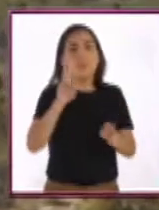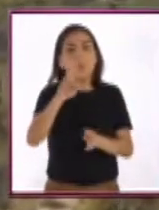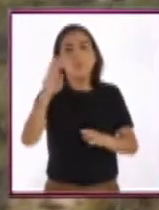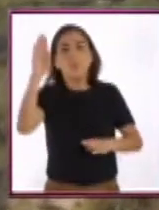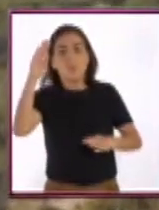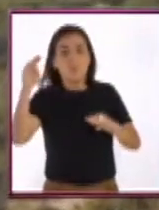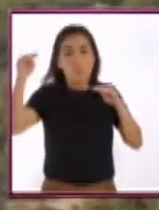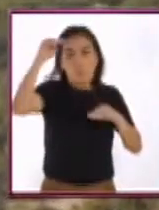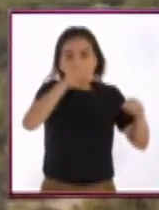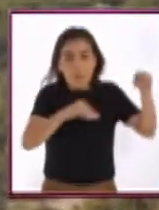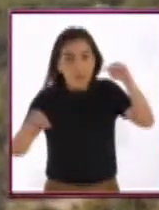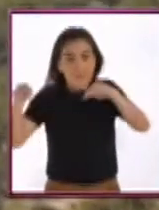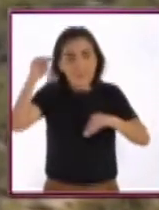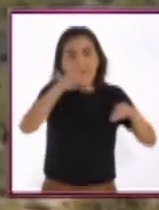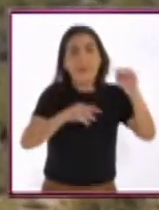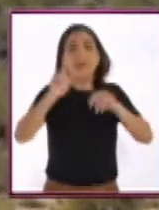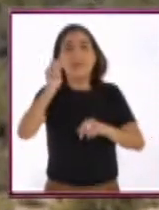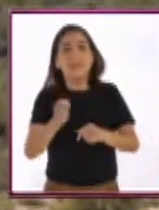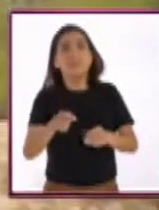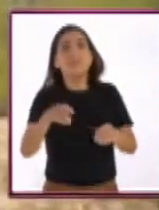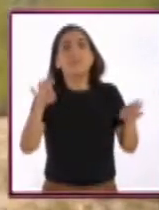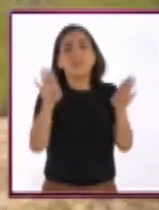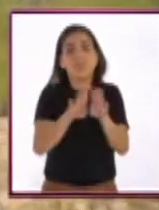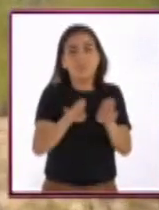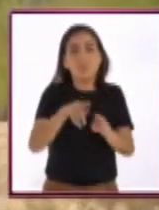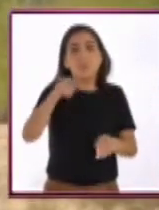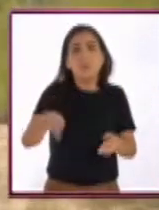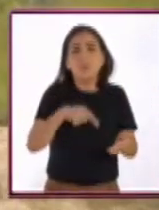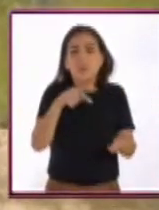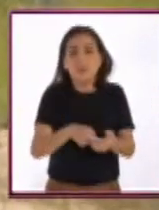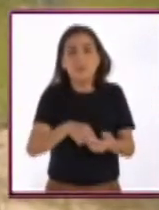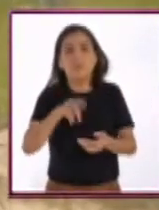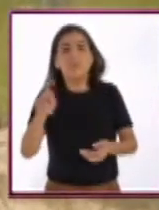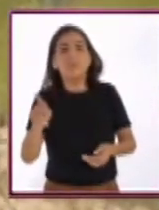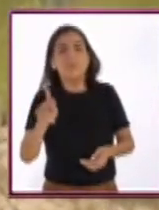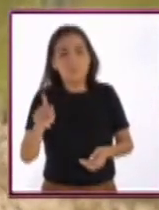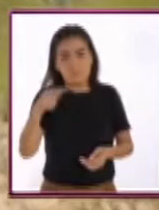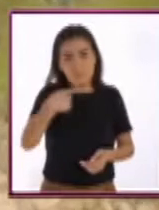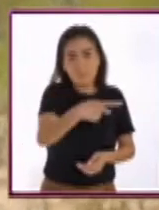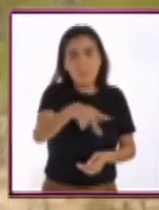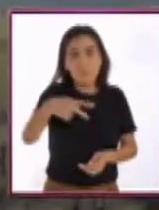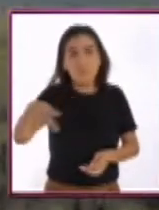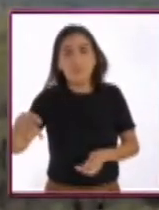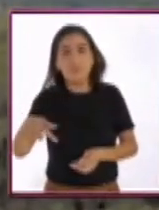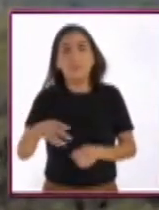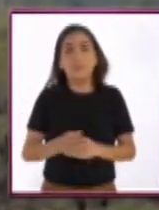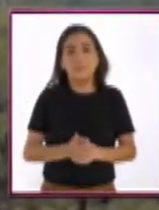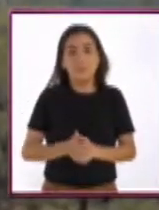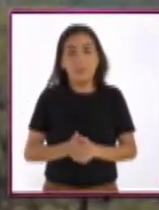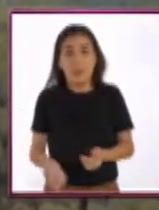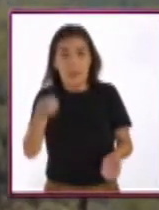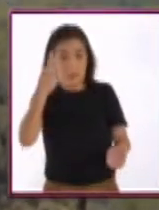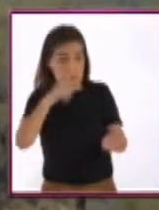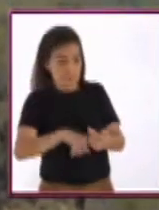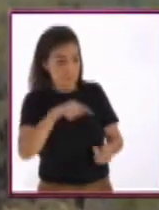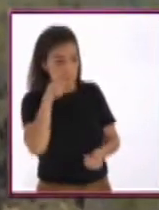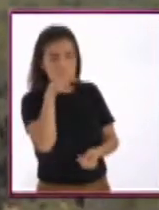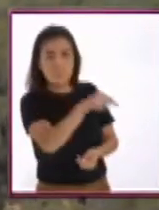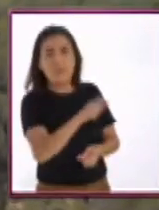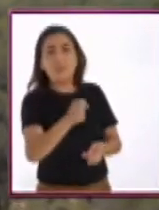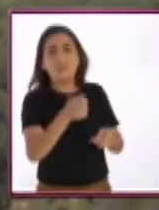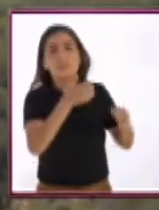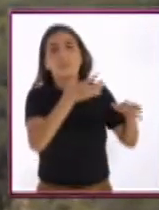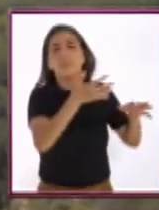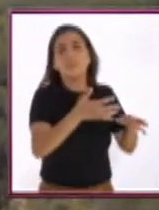desierto. Después están las montañas que están justo atrás del desemboque, el poblado más importante de los Ceres. Al